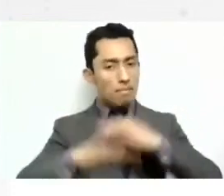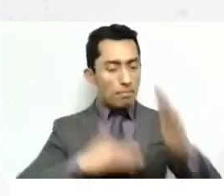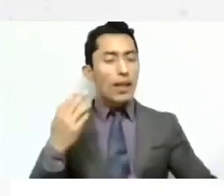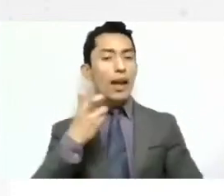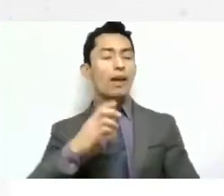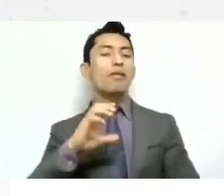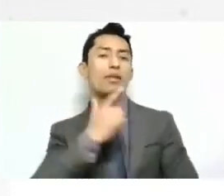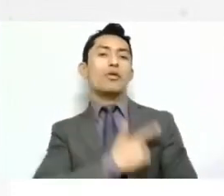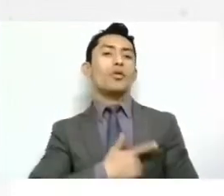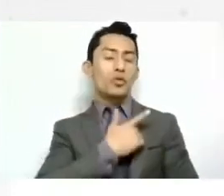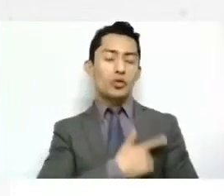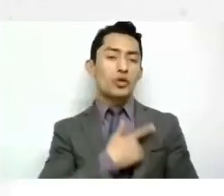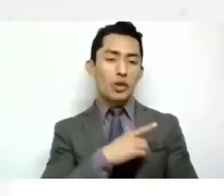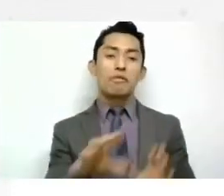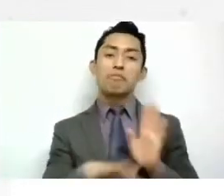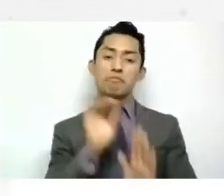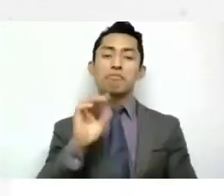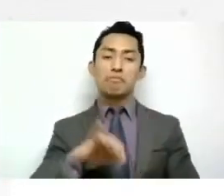esta parte.